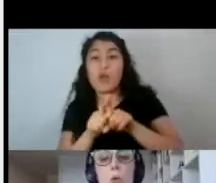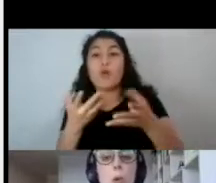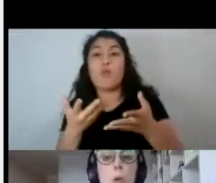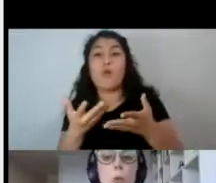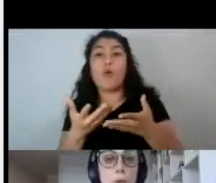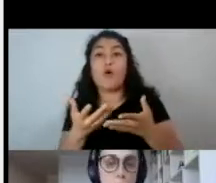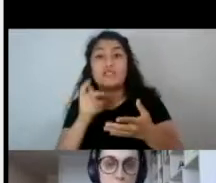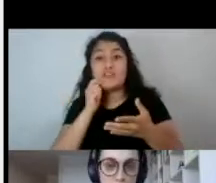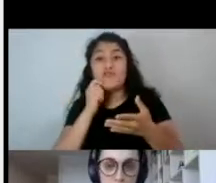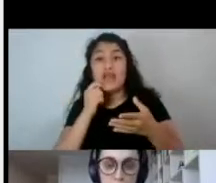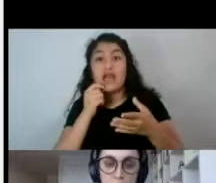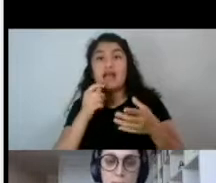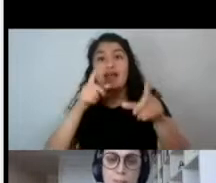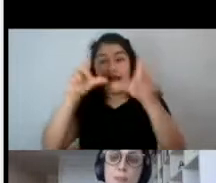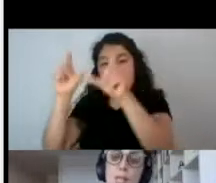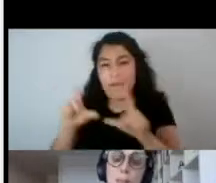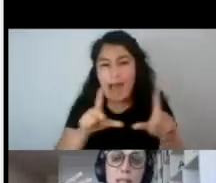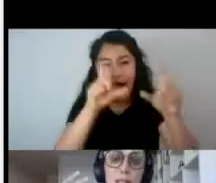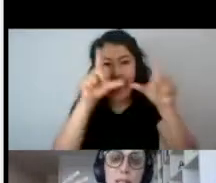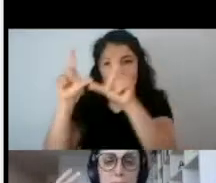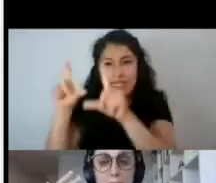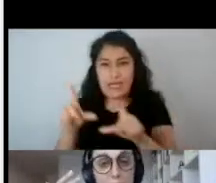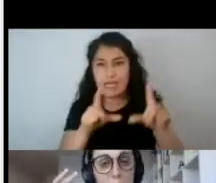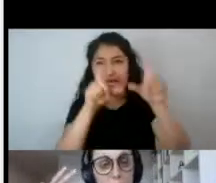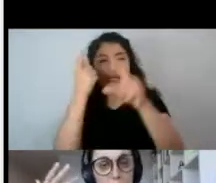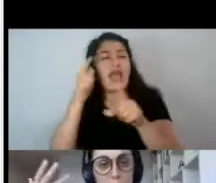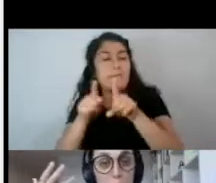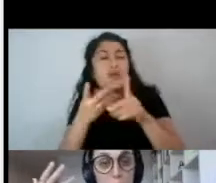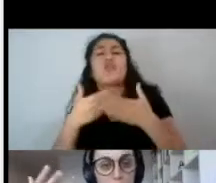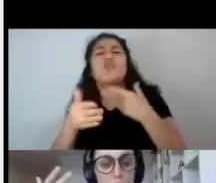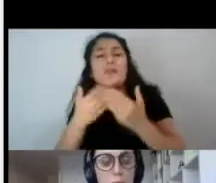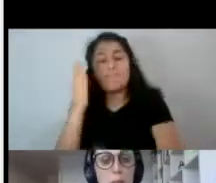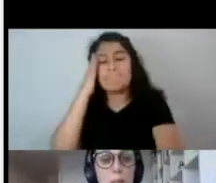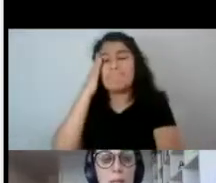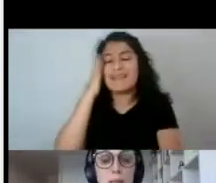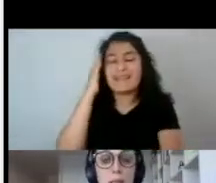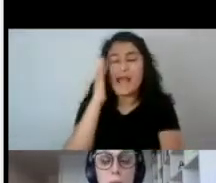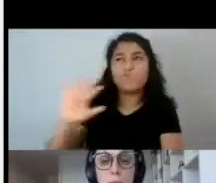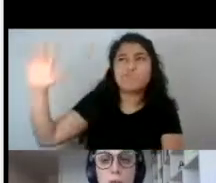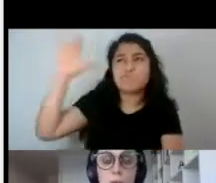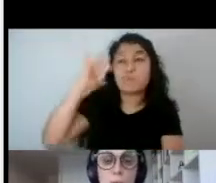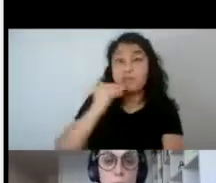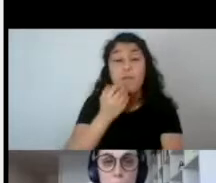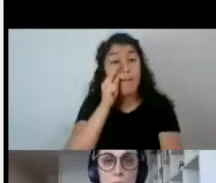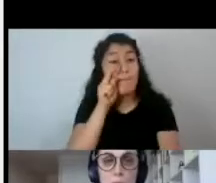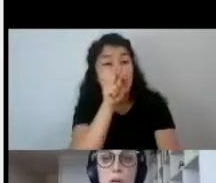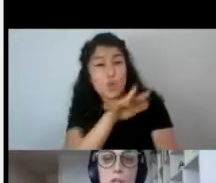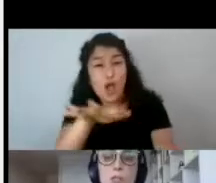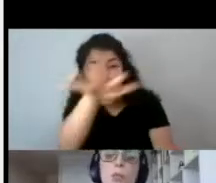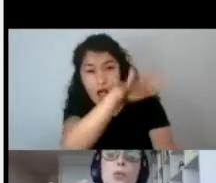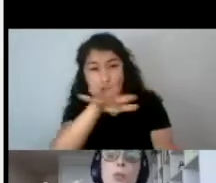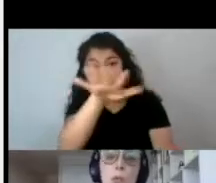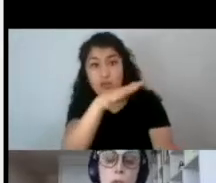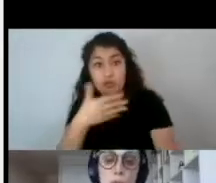un conjunto de imágenes, de imágenes mentales, pero también visuales, mediante las cuales nosotros, las personas, ¿no